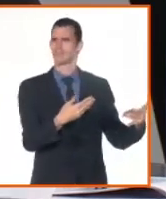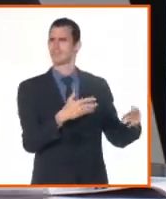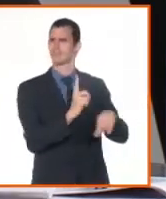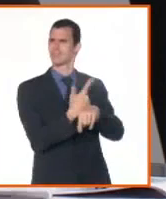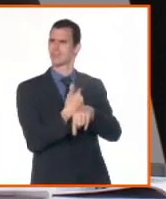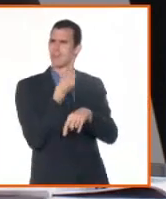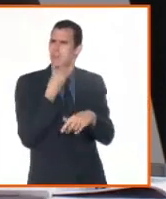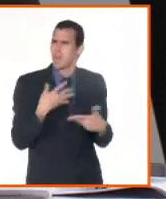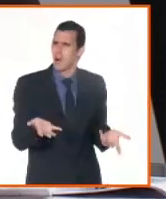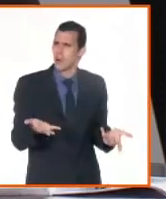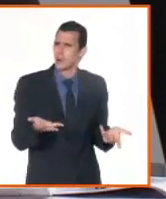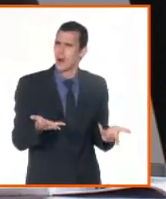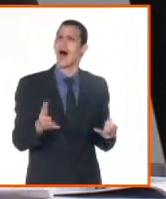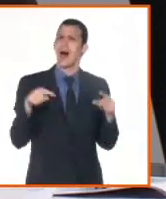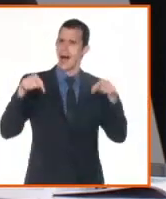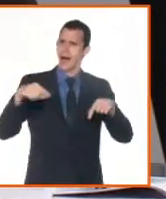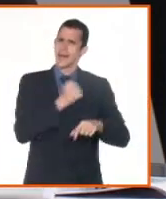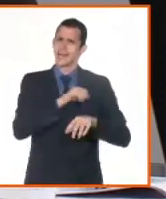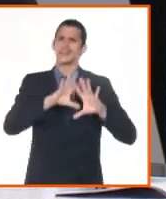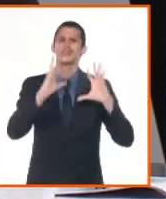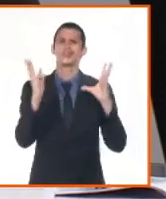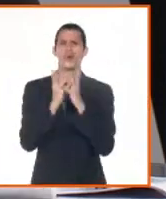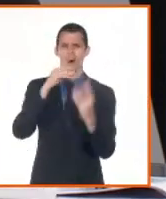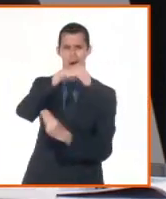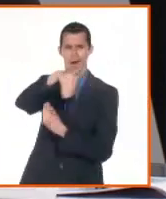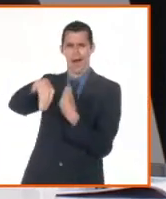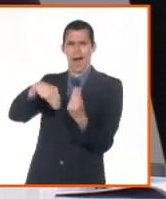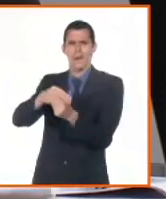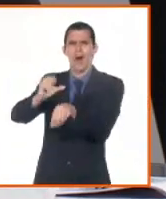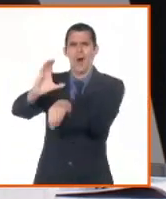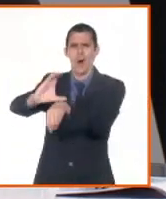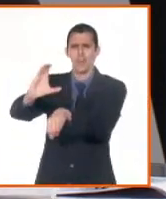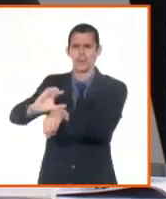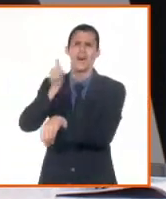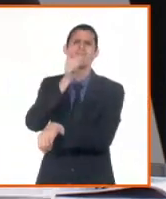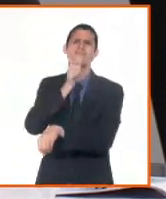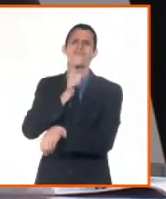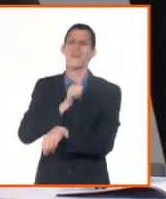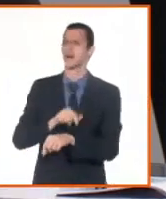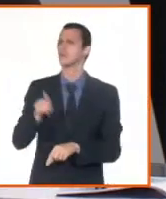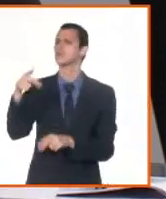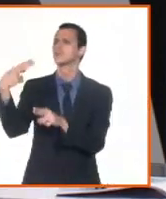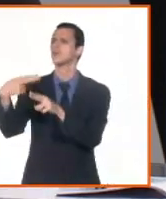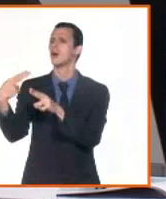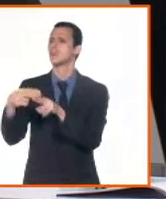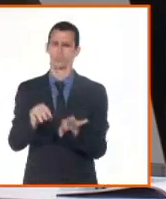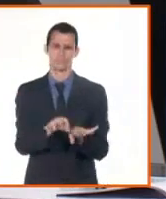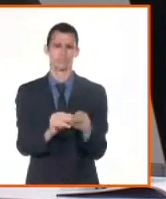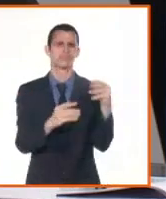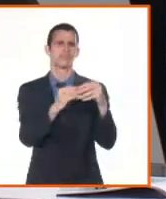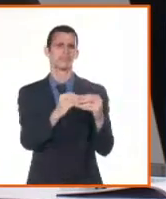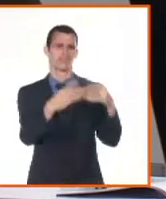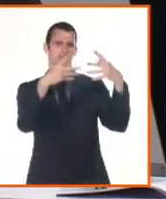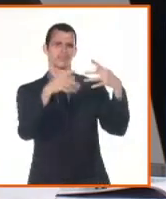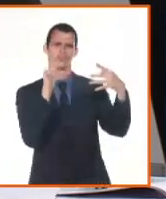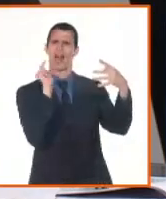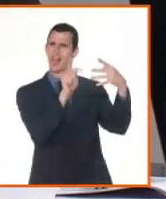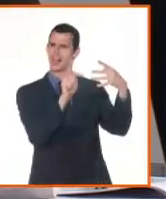perfeccionando sus normas jurídicas a partir de un decreto ley, el decreto ley 51